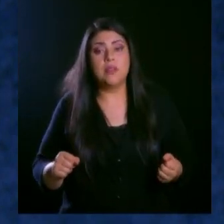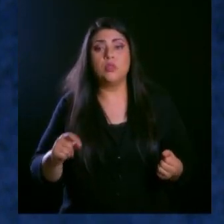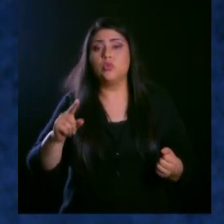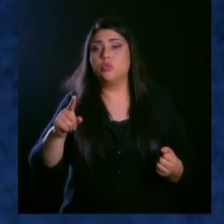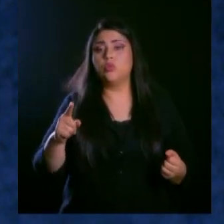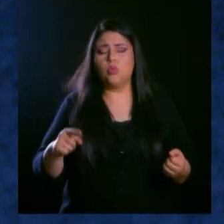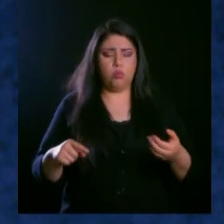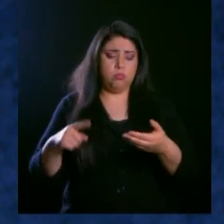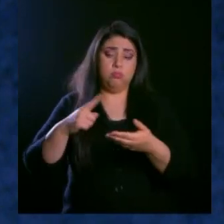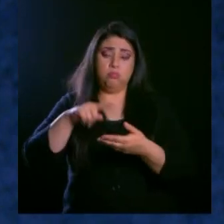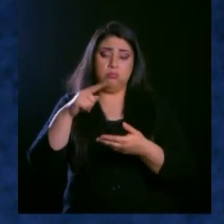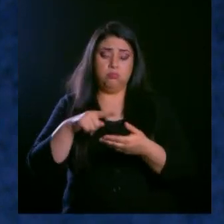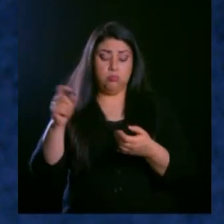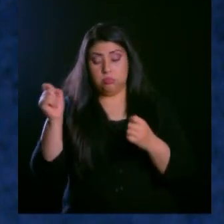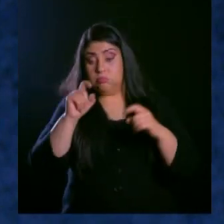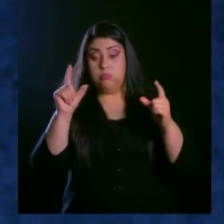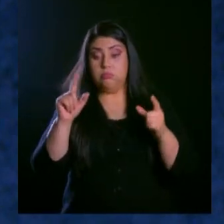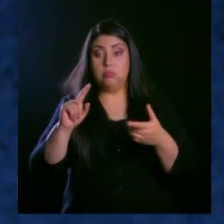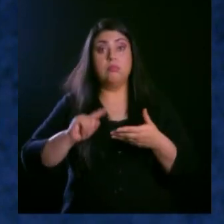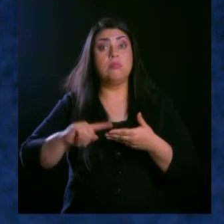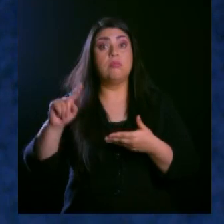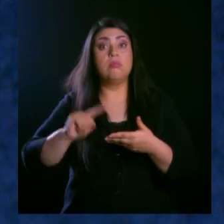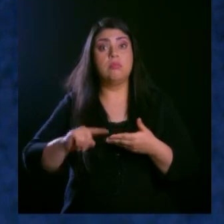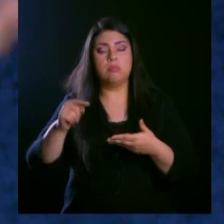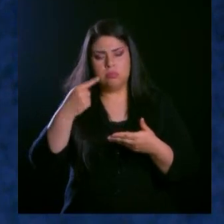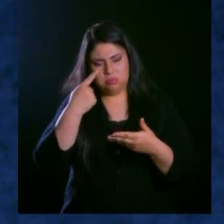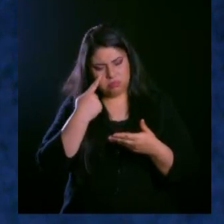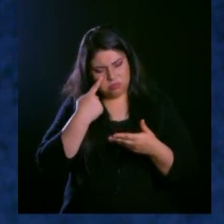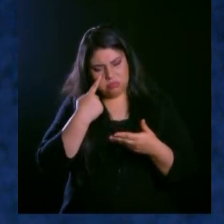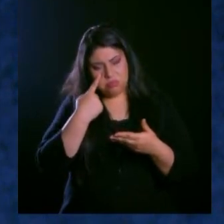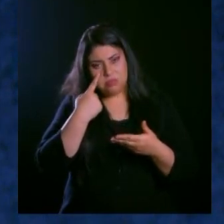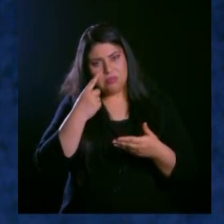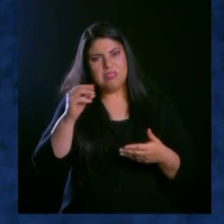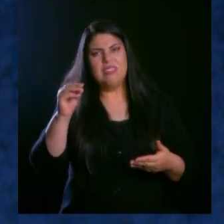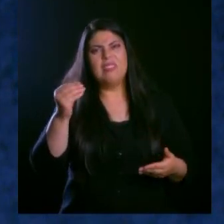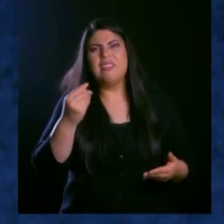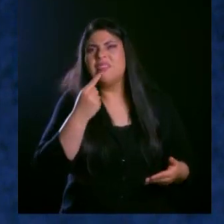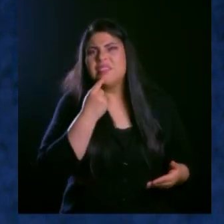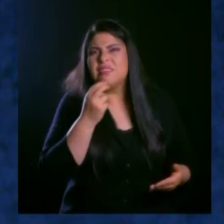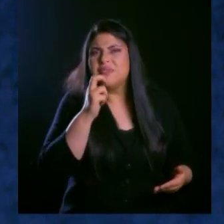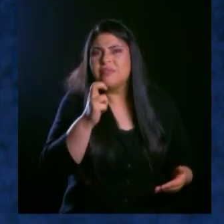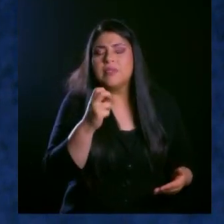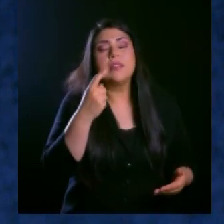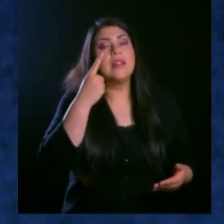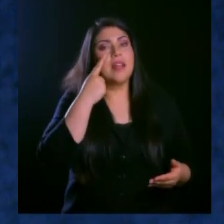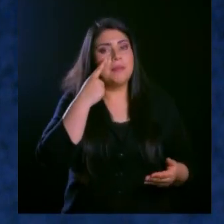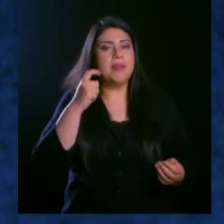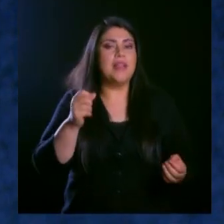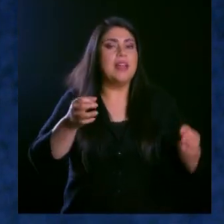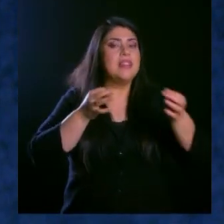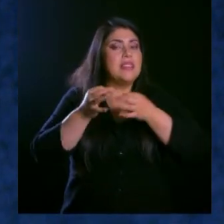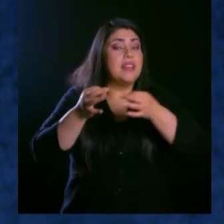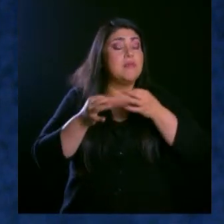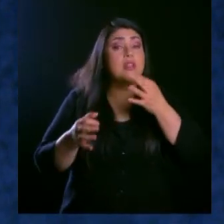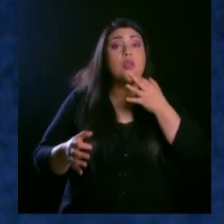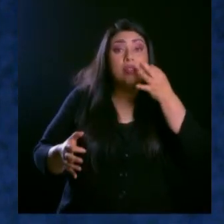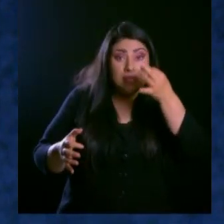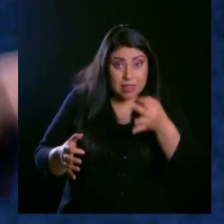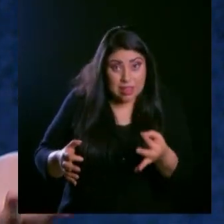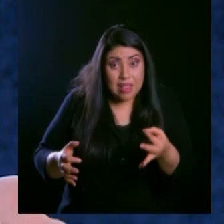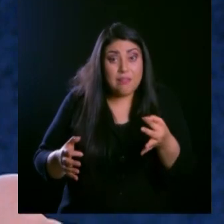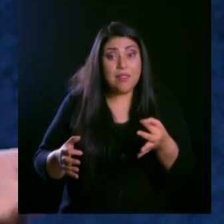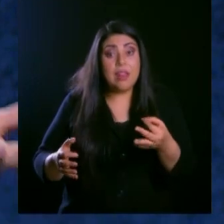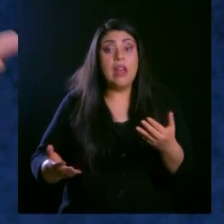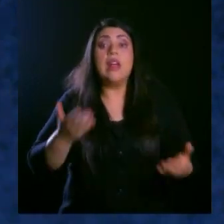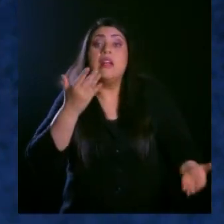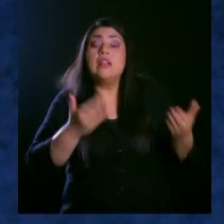estabas de viaje y de la nada te apareció una notificación y dices, ¿qué está diciendo este? Lo que quiero decirte es que, de verdad, las cosas pueden estar